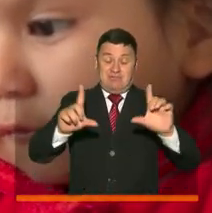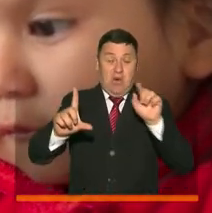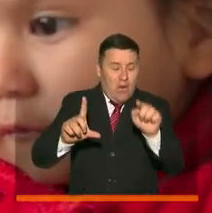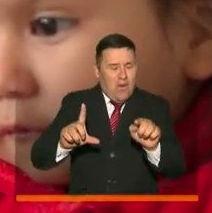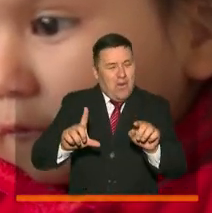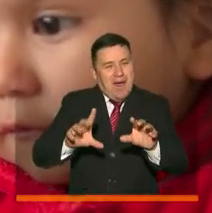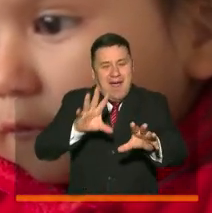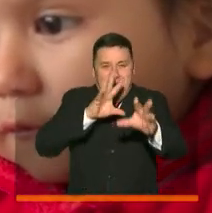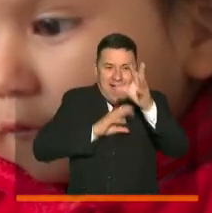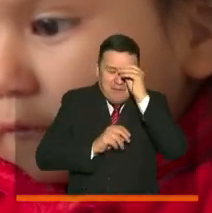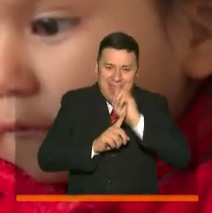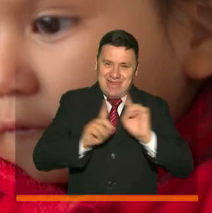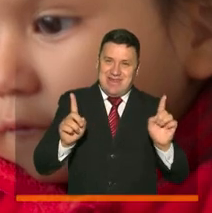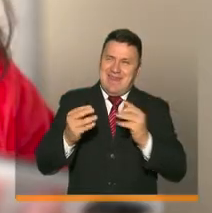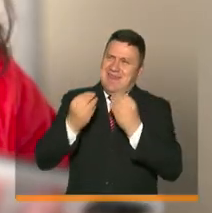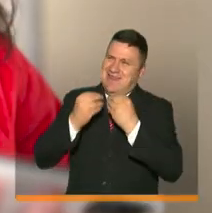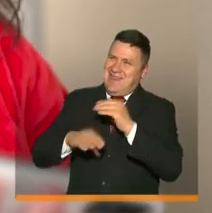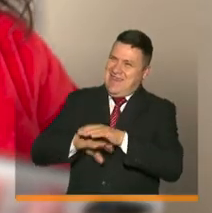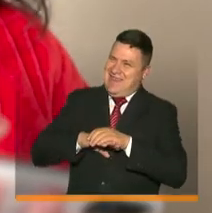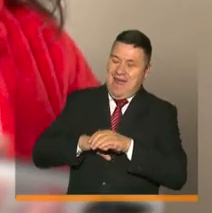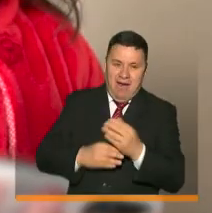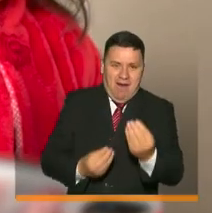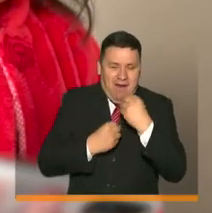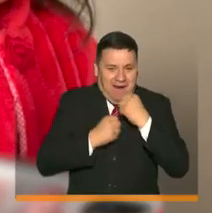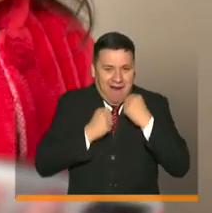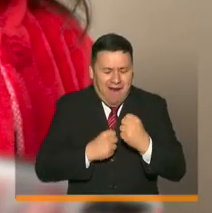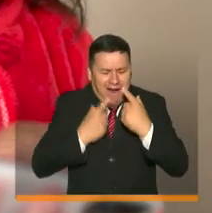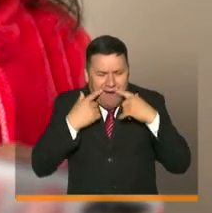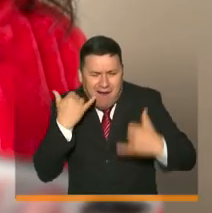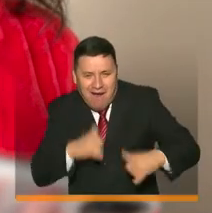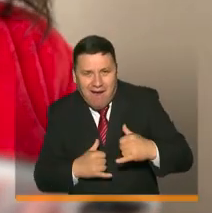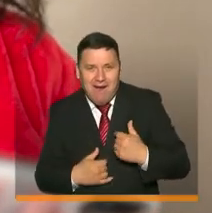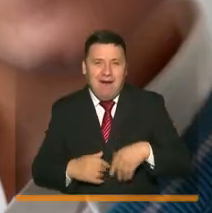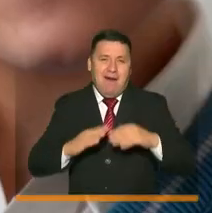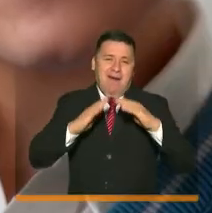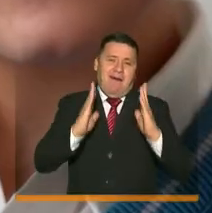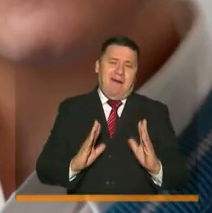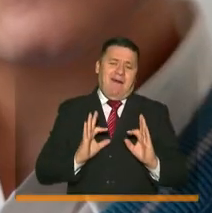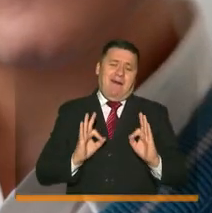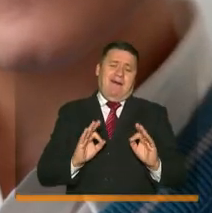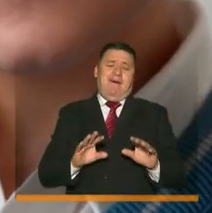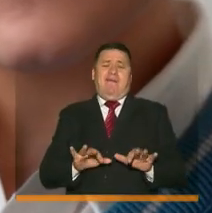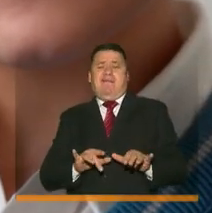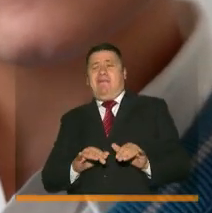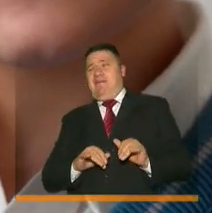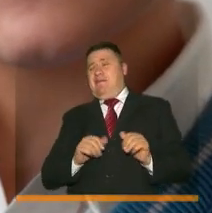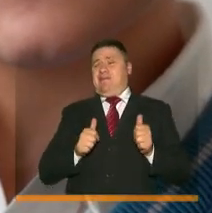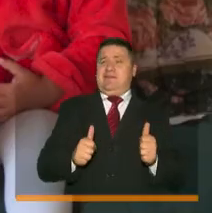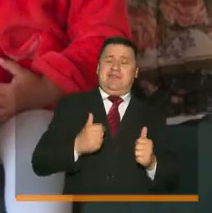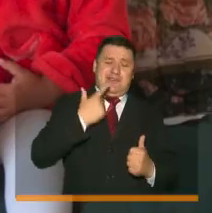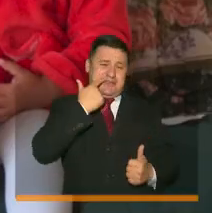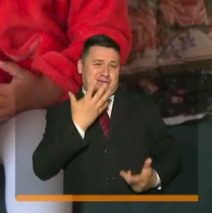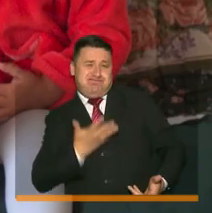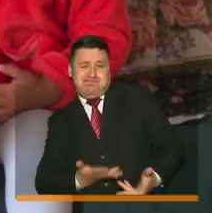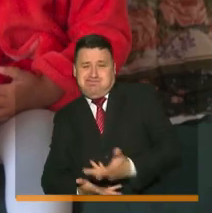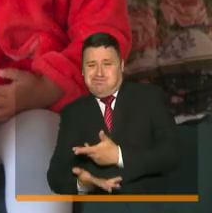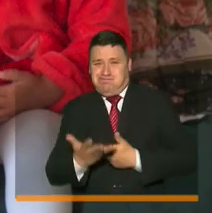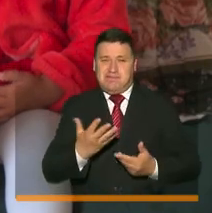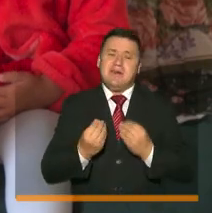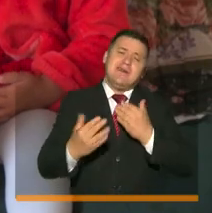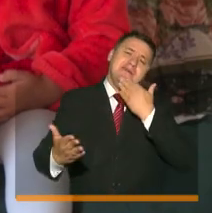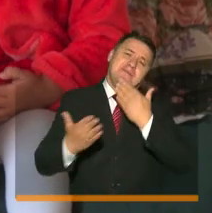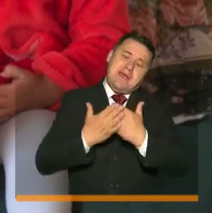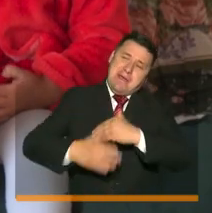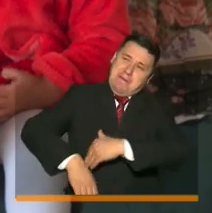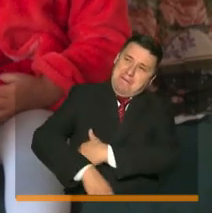aprendido una forma diferente de fortalecer mi inglés, además desde la comodidad de mi hogar y una manera muy divertida y dinámica. Muchas